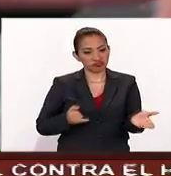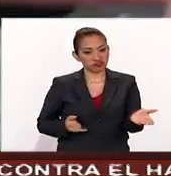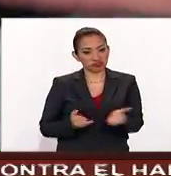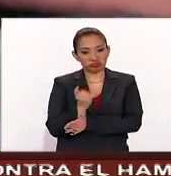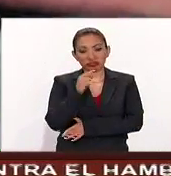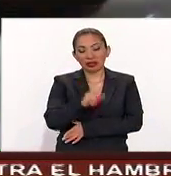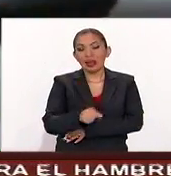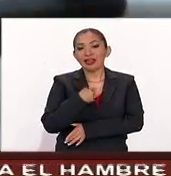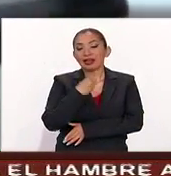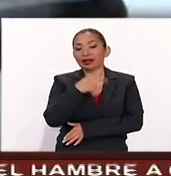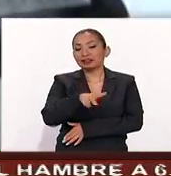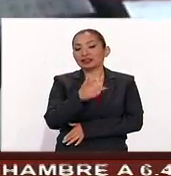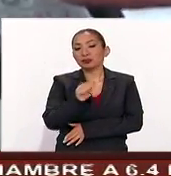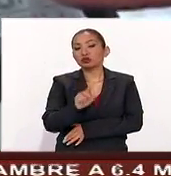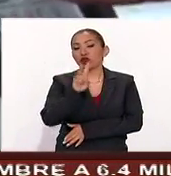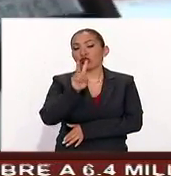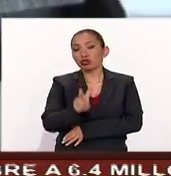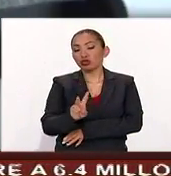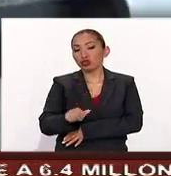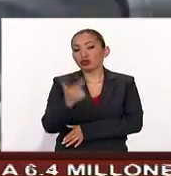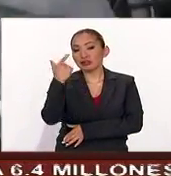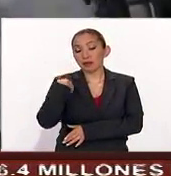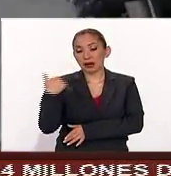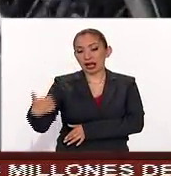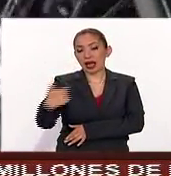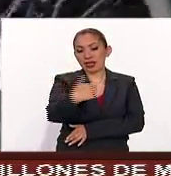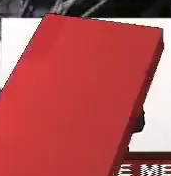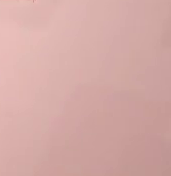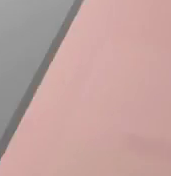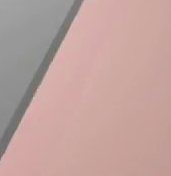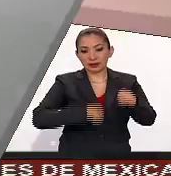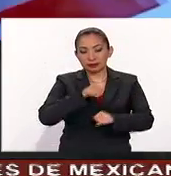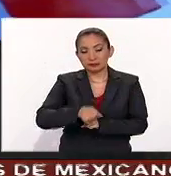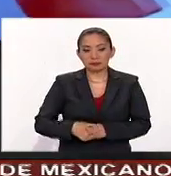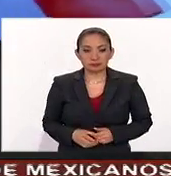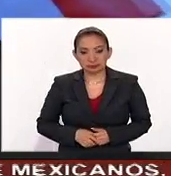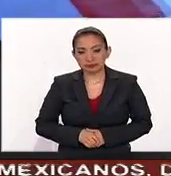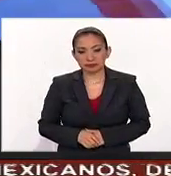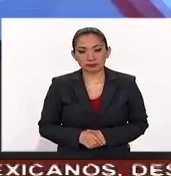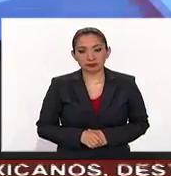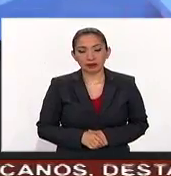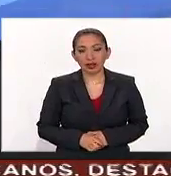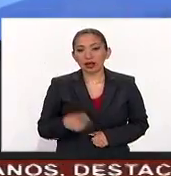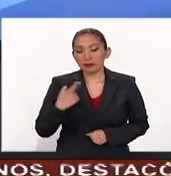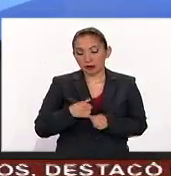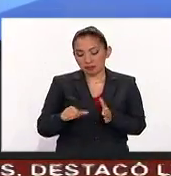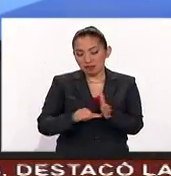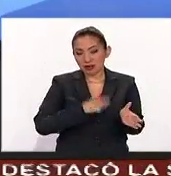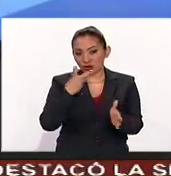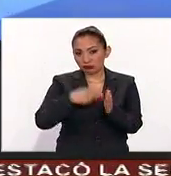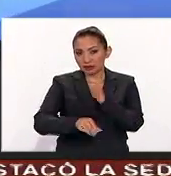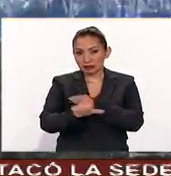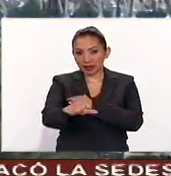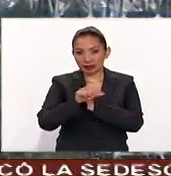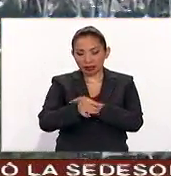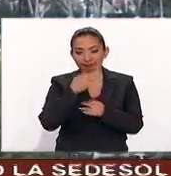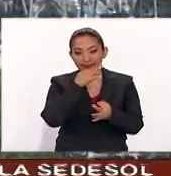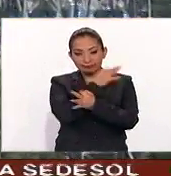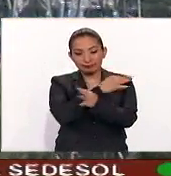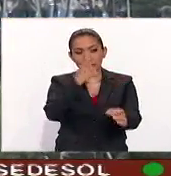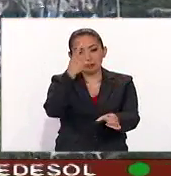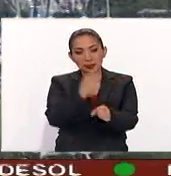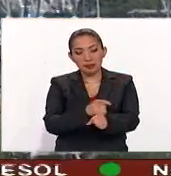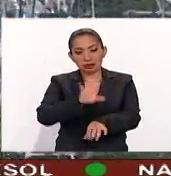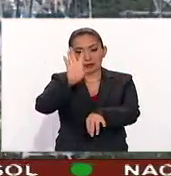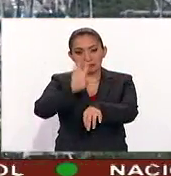será de 13.12 dólares por pieza. En los primeros meses de 2016 se dará a conocer la